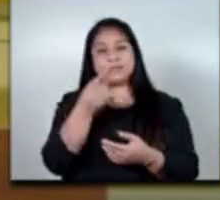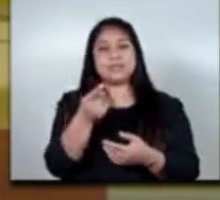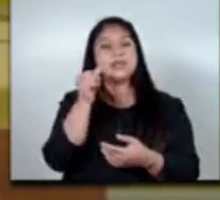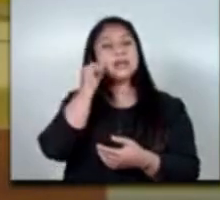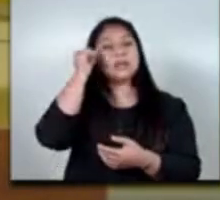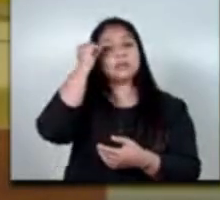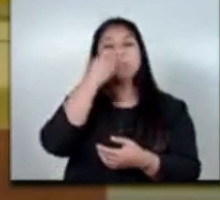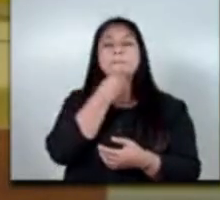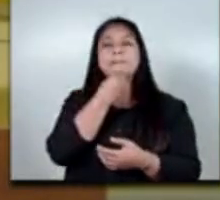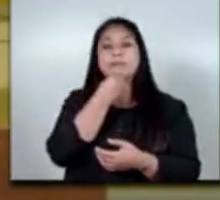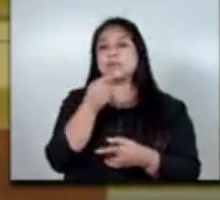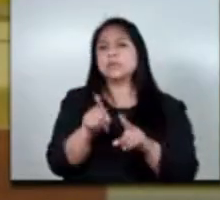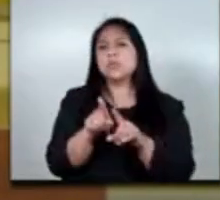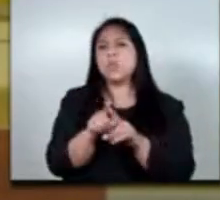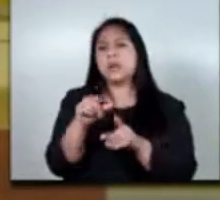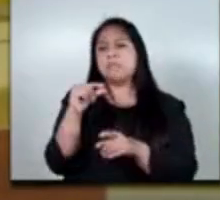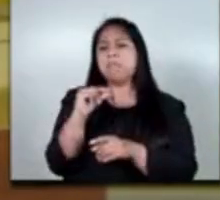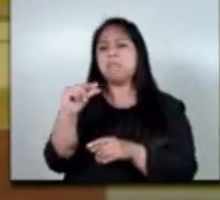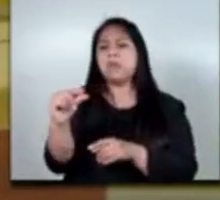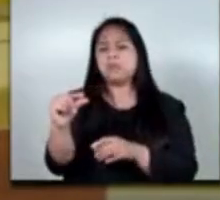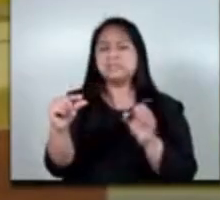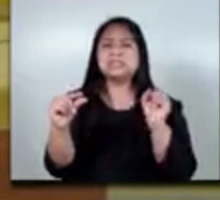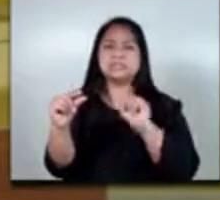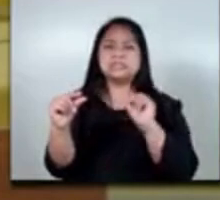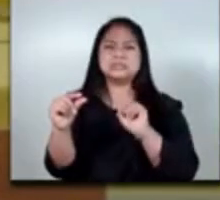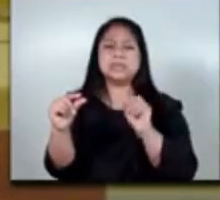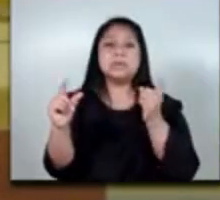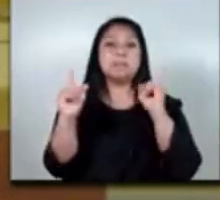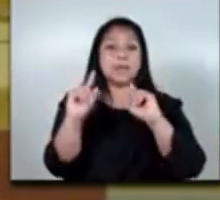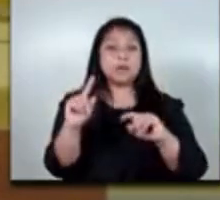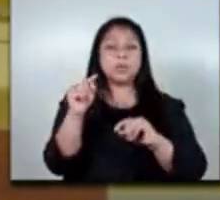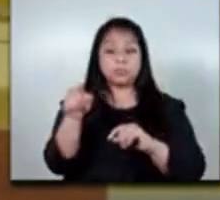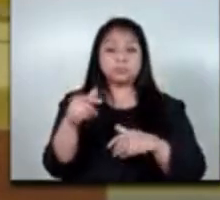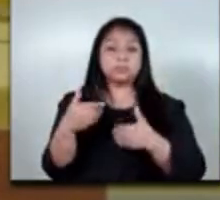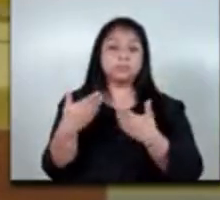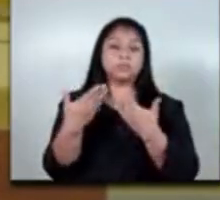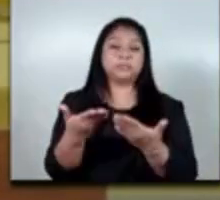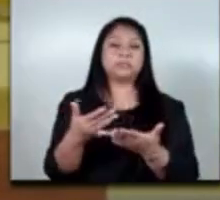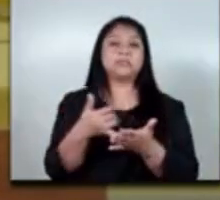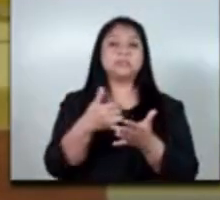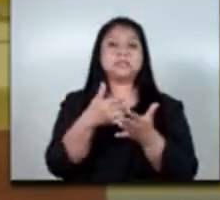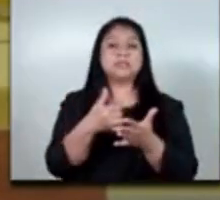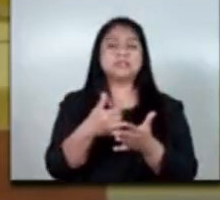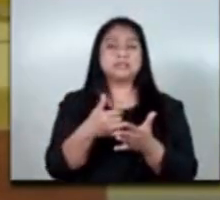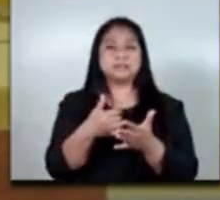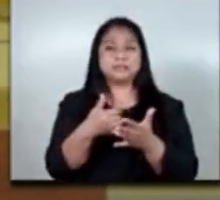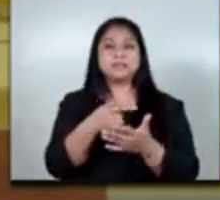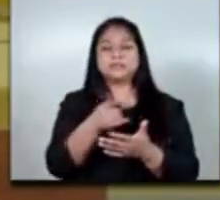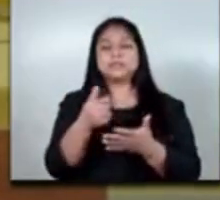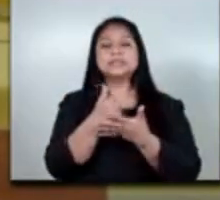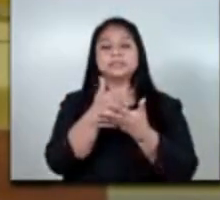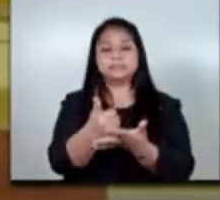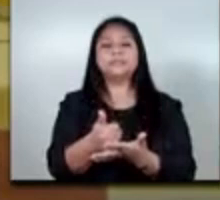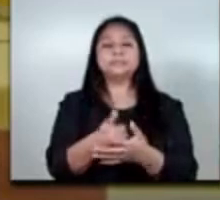que sigue siendo poco sí pero por lo menos es el reconocimiento de algo que los ayude